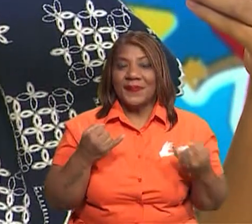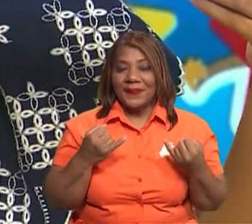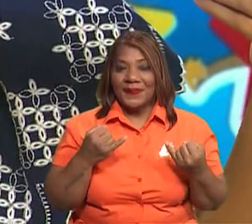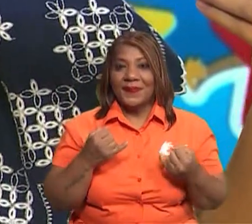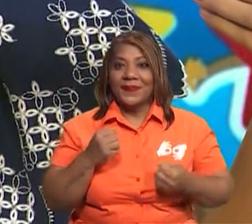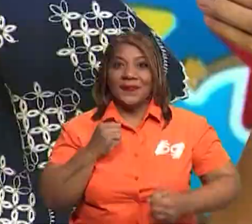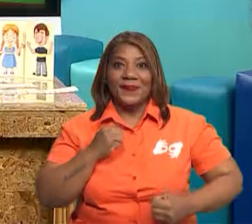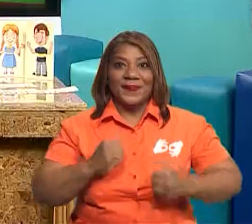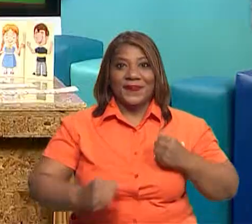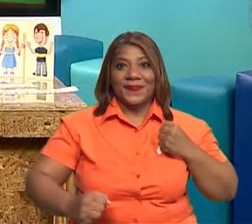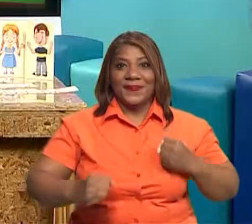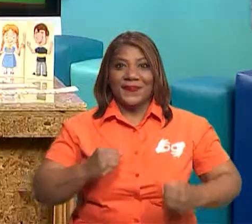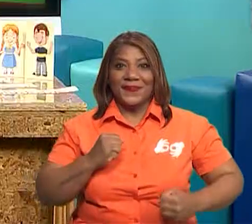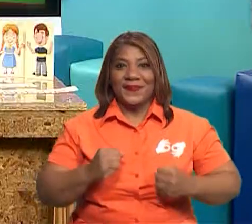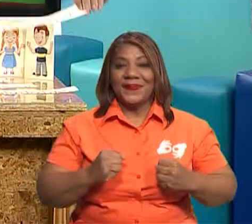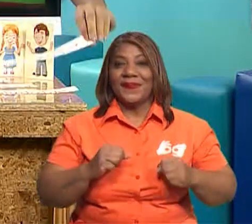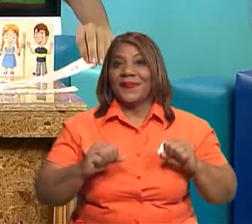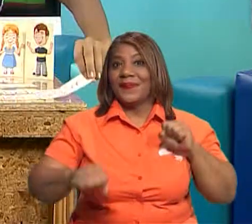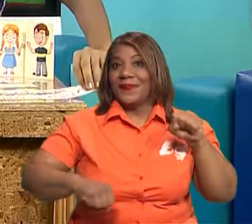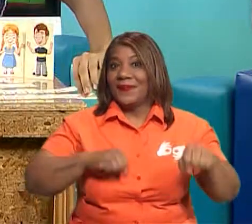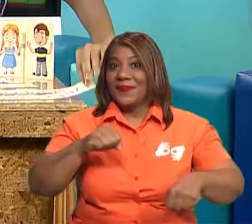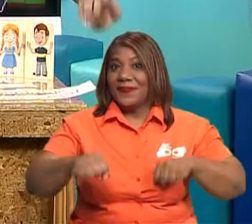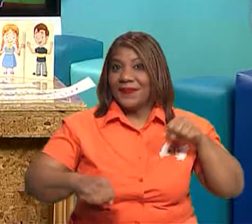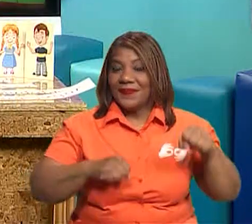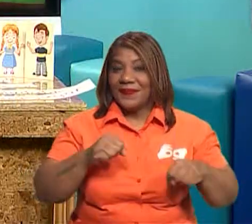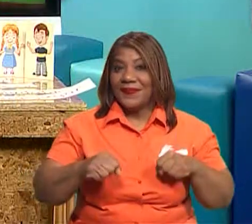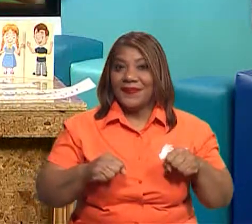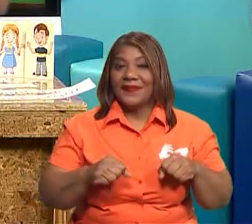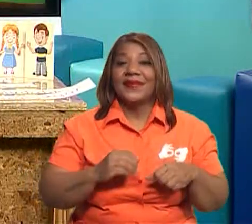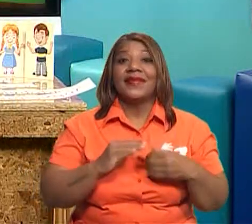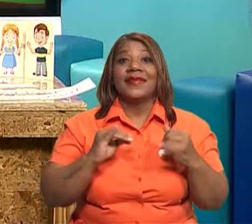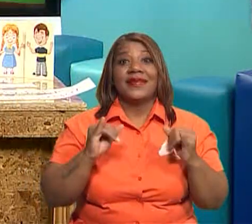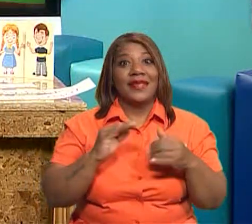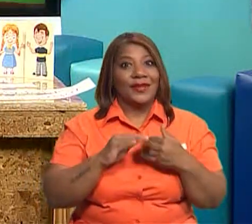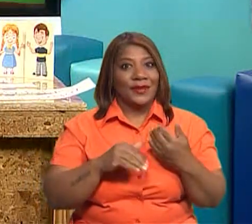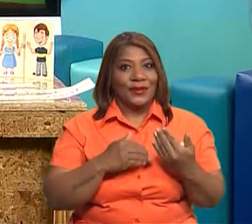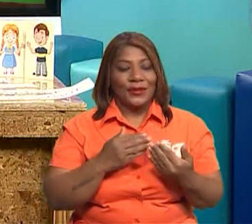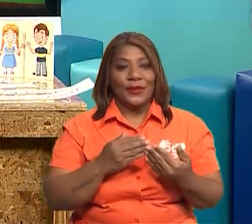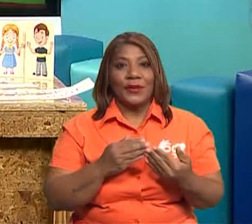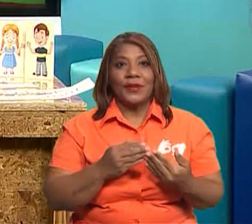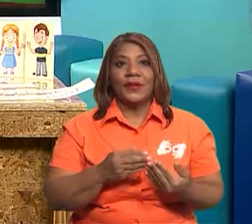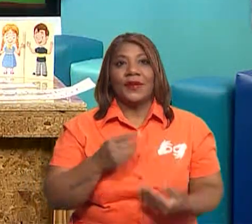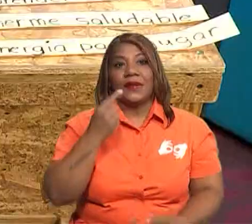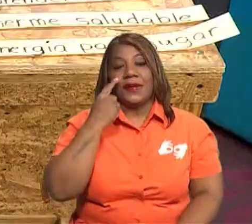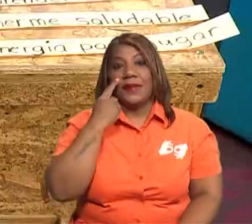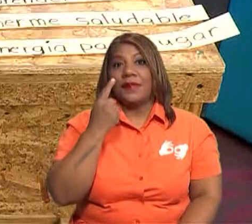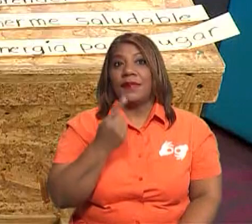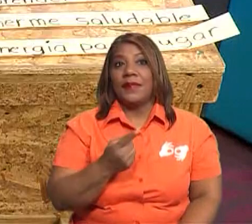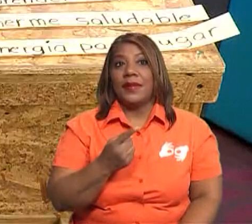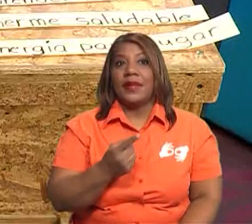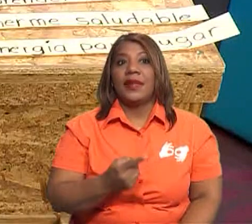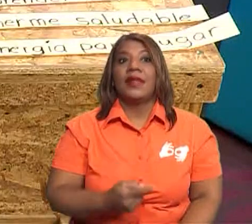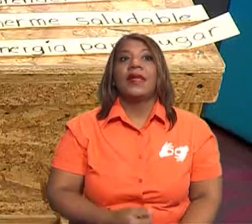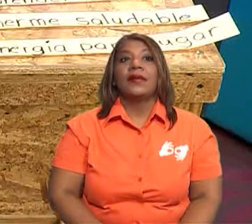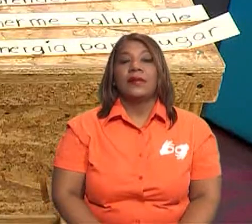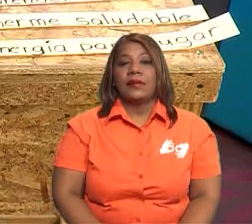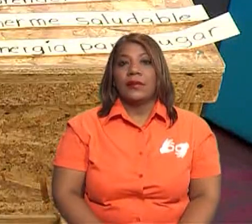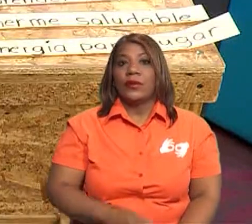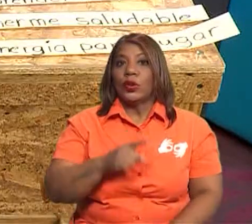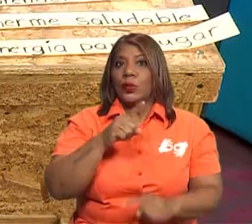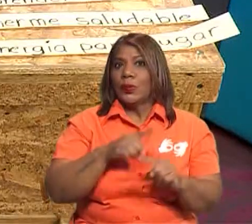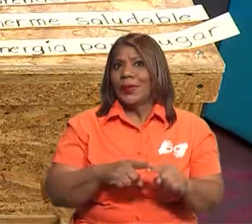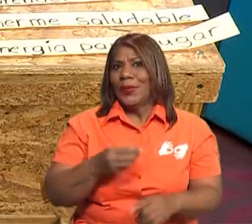físicas que nos gusten. Entonces, vamos a ver entonces de esos alimentos que no son tan saludables, ¿por qué no debemos